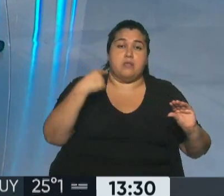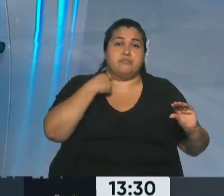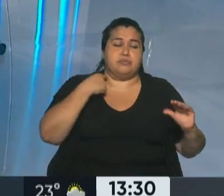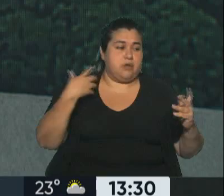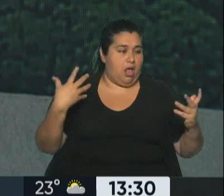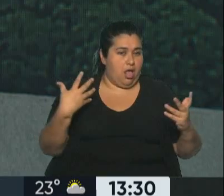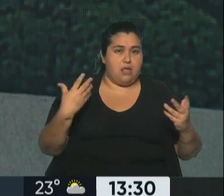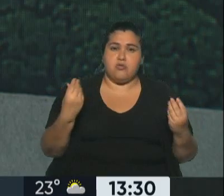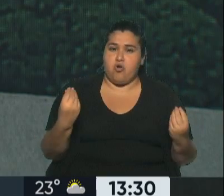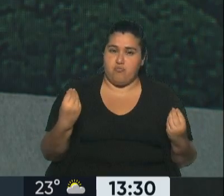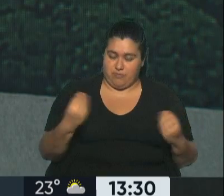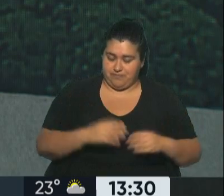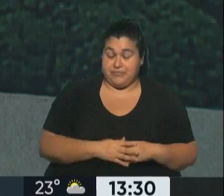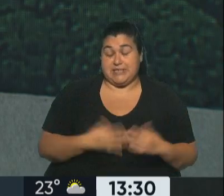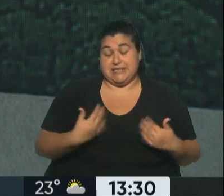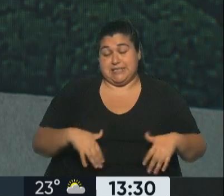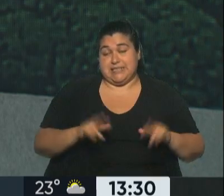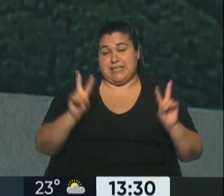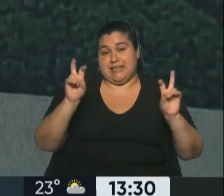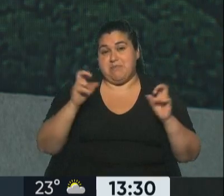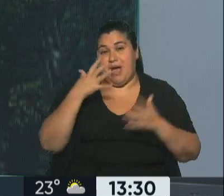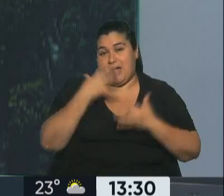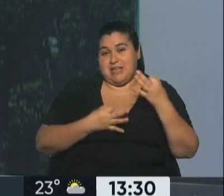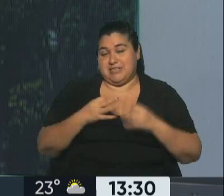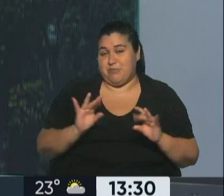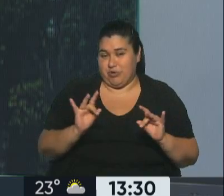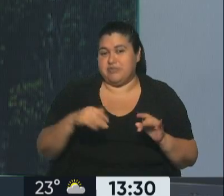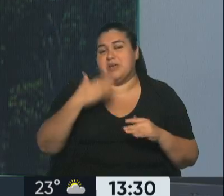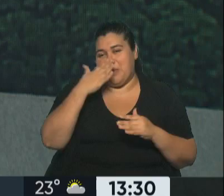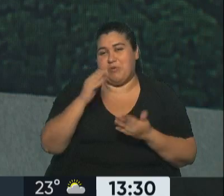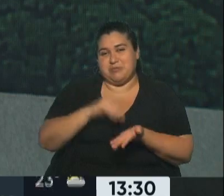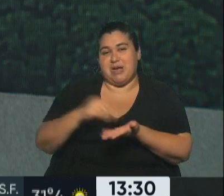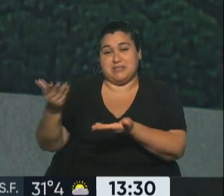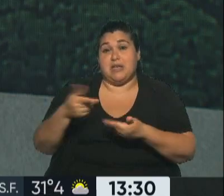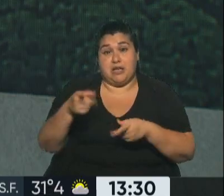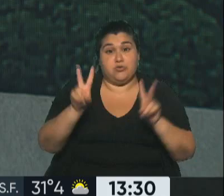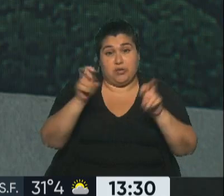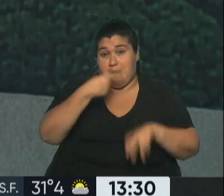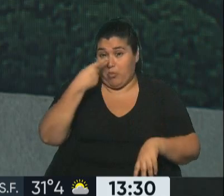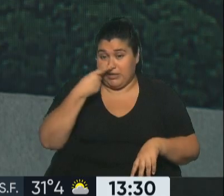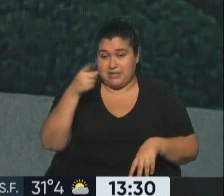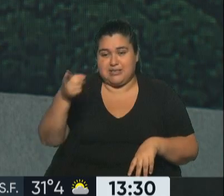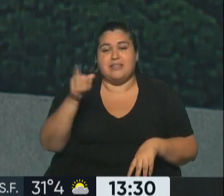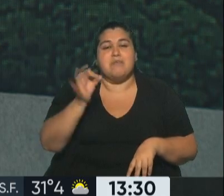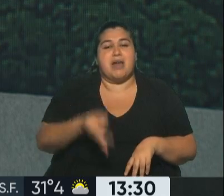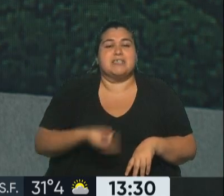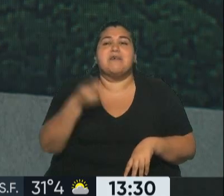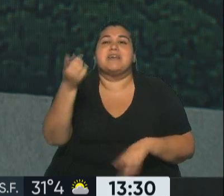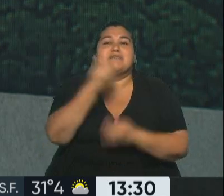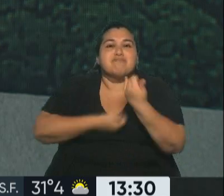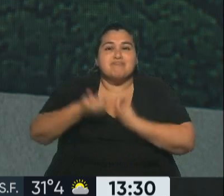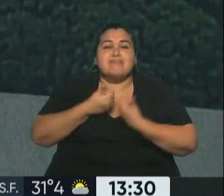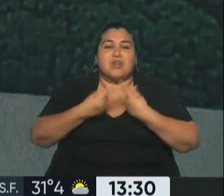Bien, doctor, como siempre, muchas gracias. tema seguiremos analizando, seguiremos invitando, es un tema interesante y sobre todo escucharlo